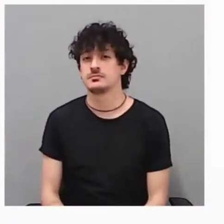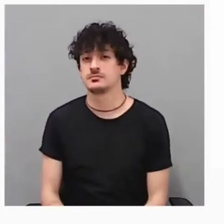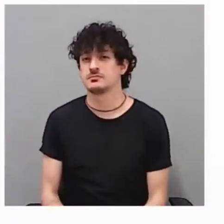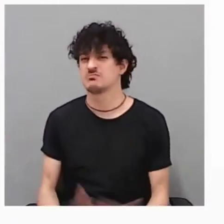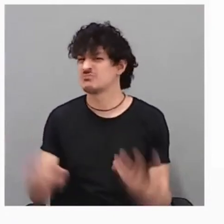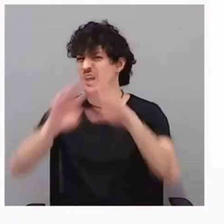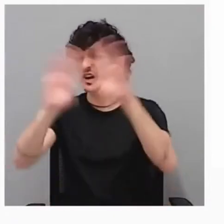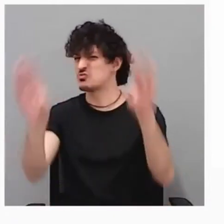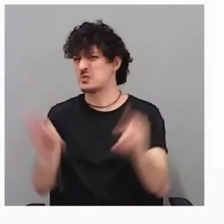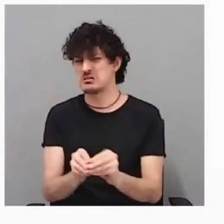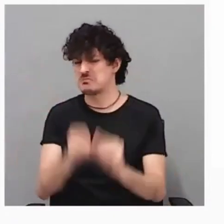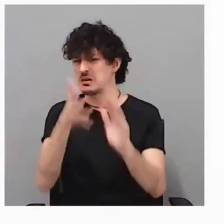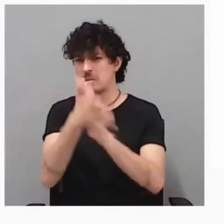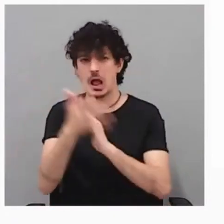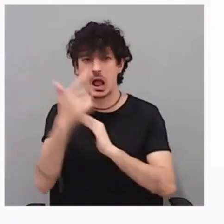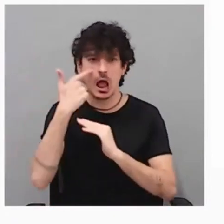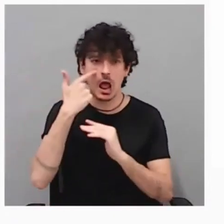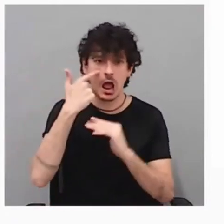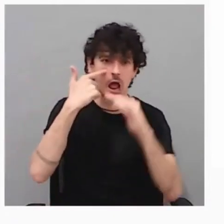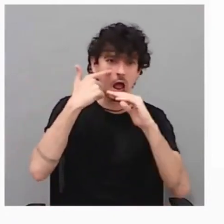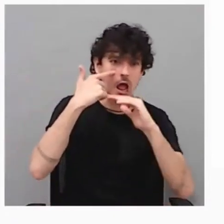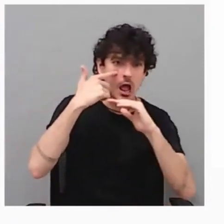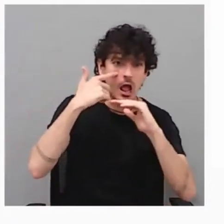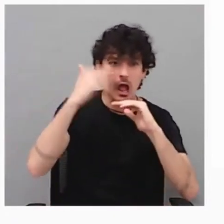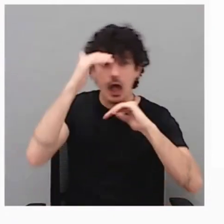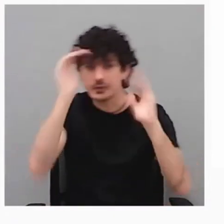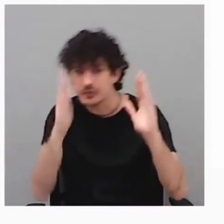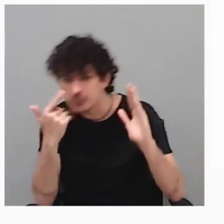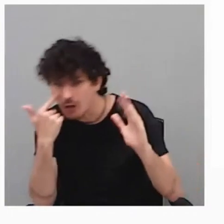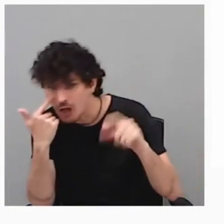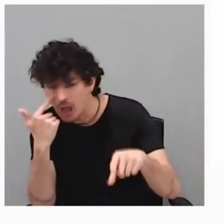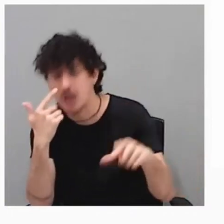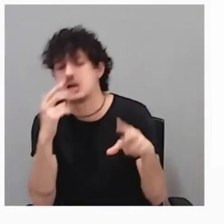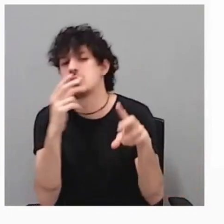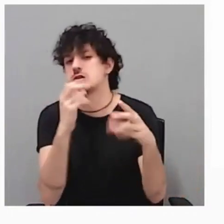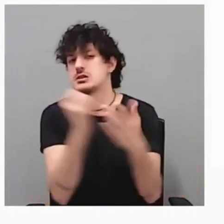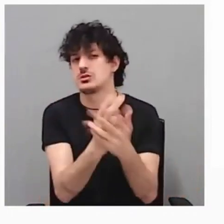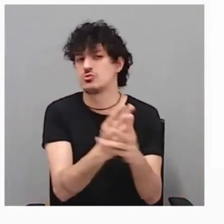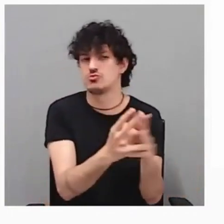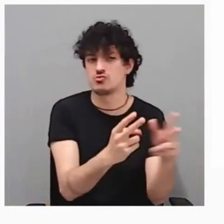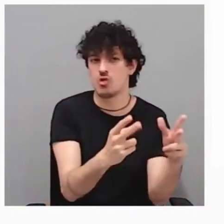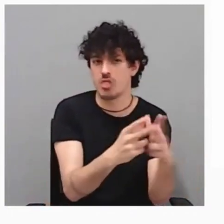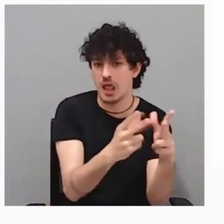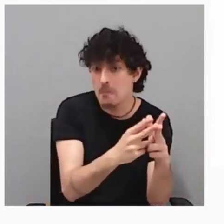a los nuevos retos sociales y especialmente a las personas más vulnerables.